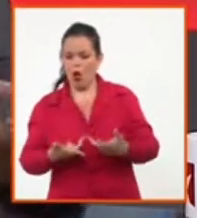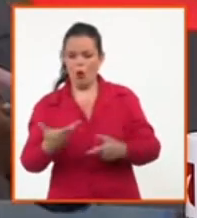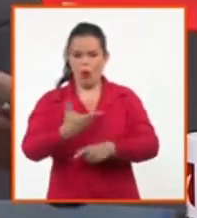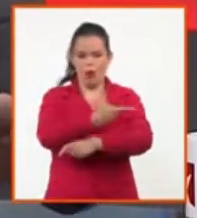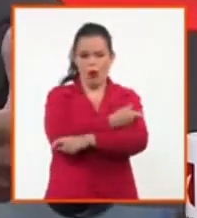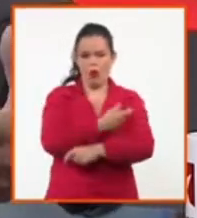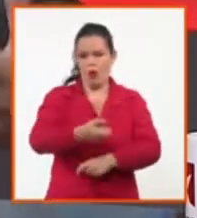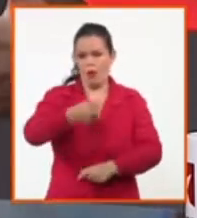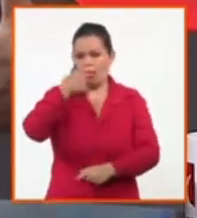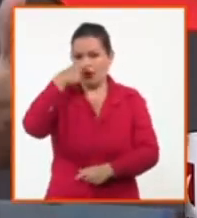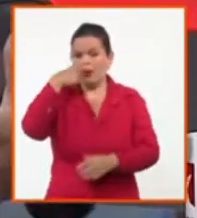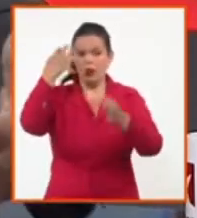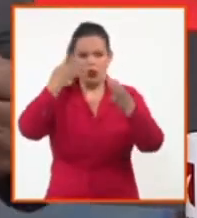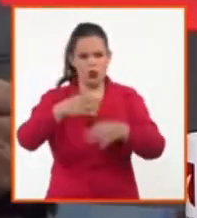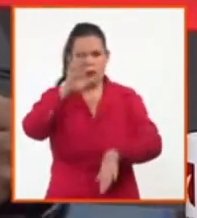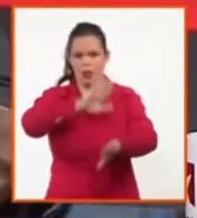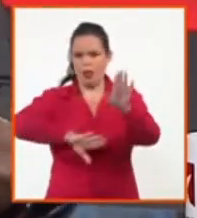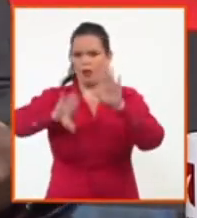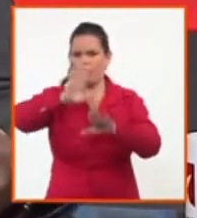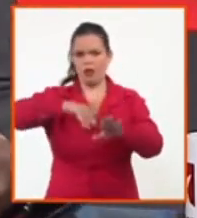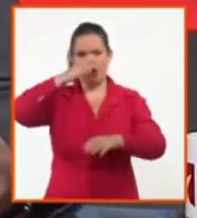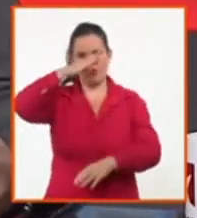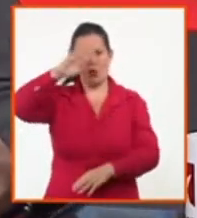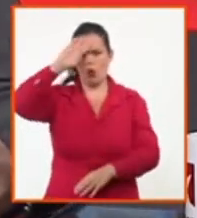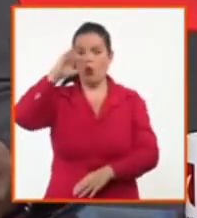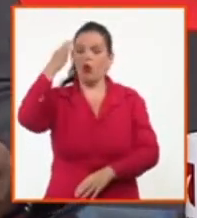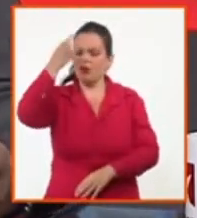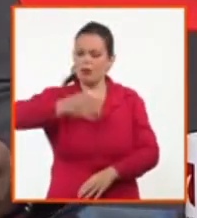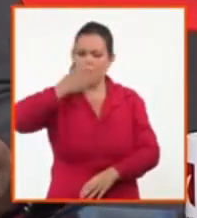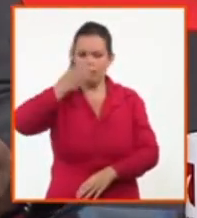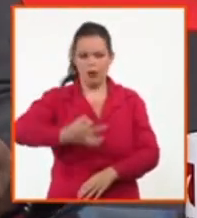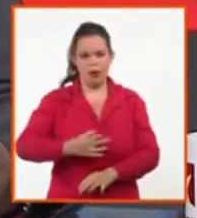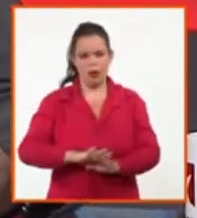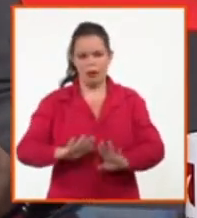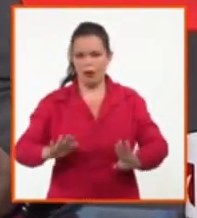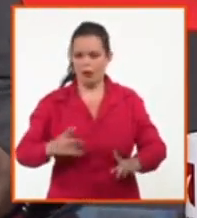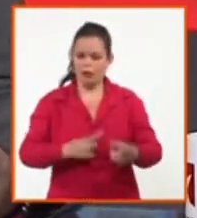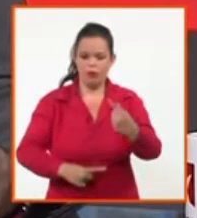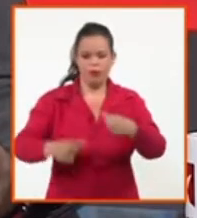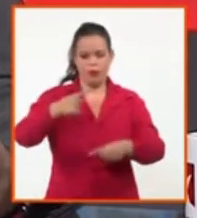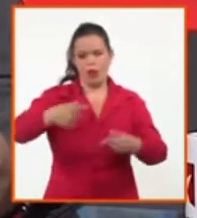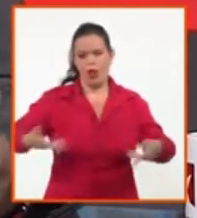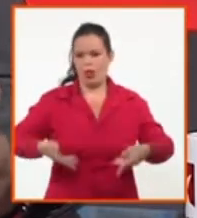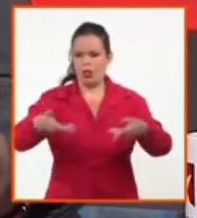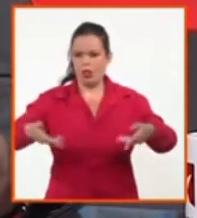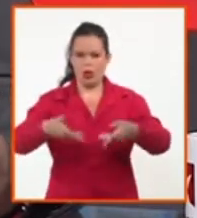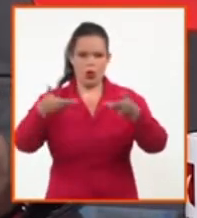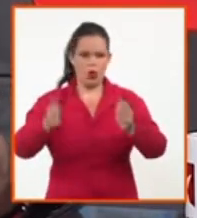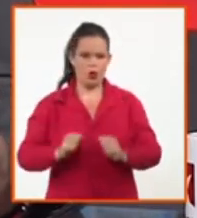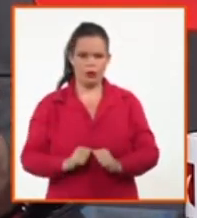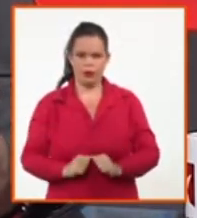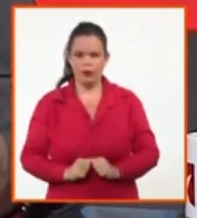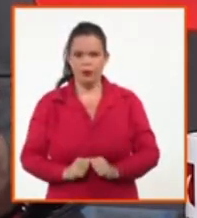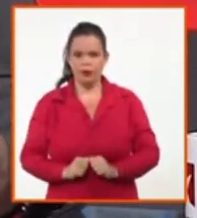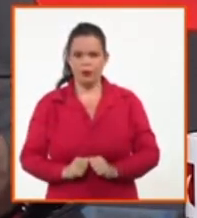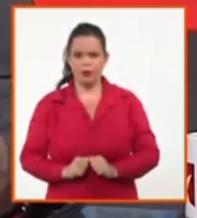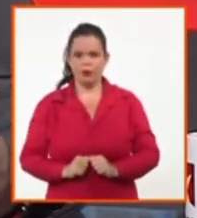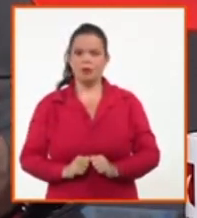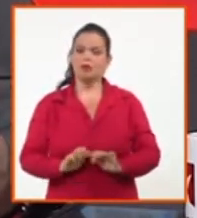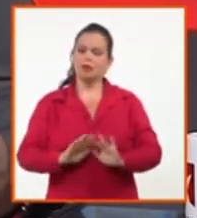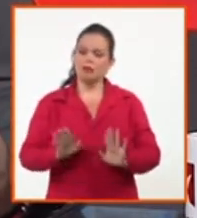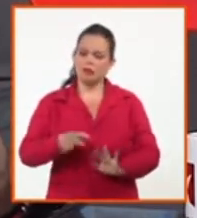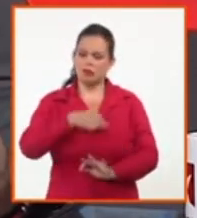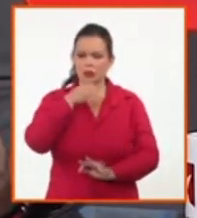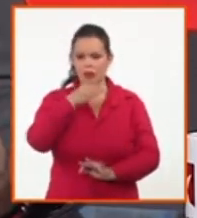a nuestro país, como siempre hemos estado, tratando de estar a la delantera en ese esfuerzo. Eso es lo que te quería